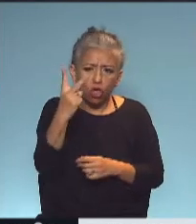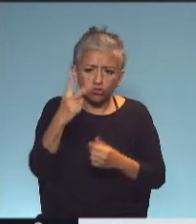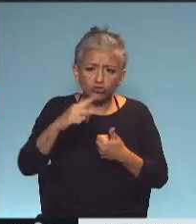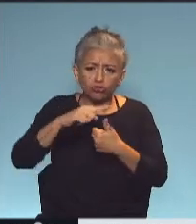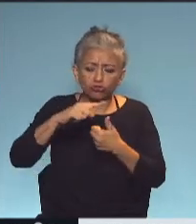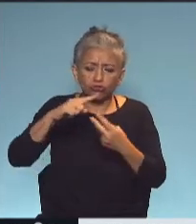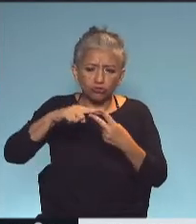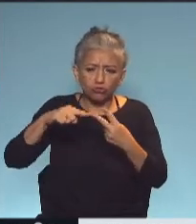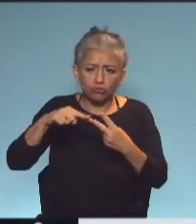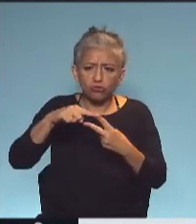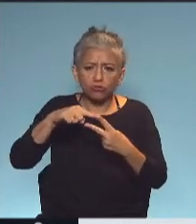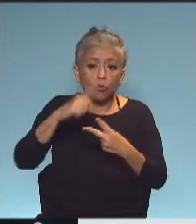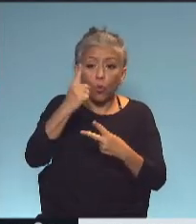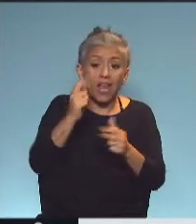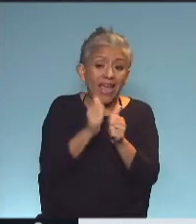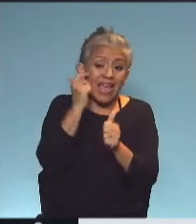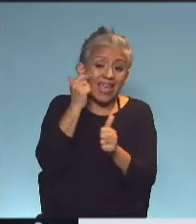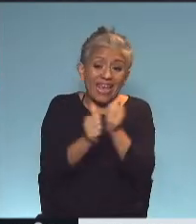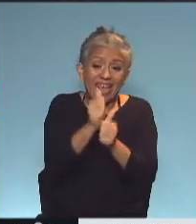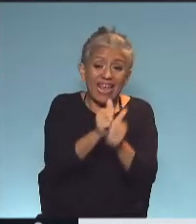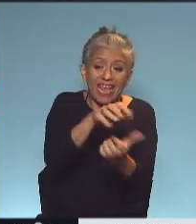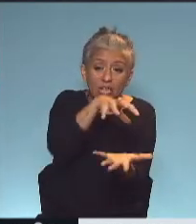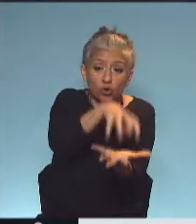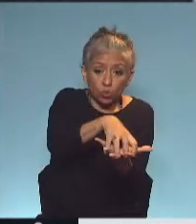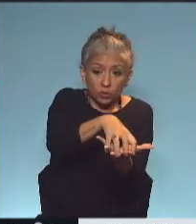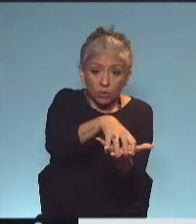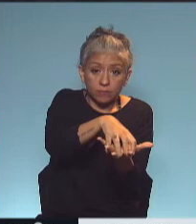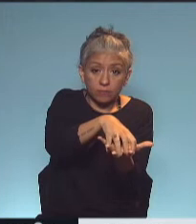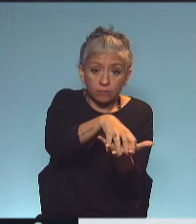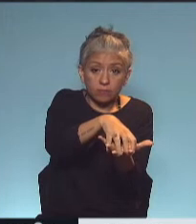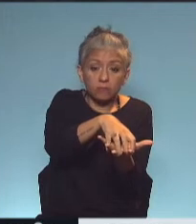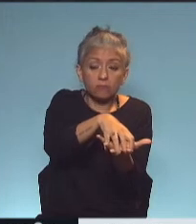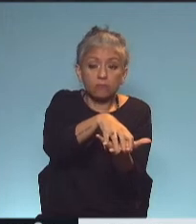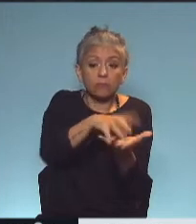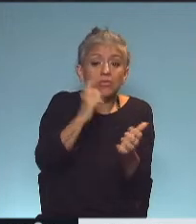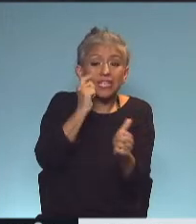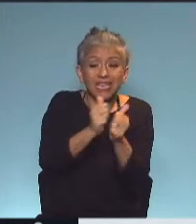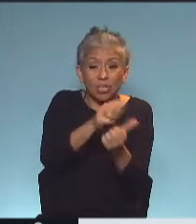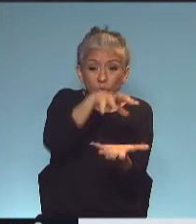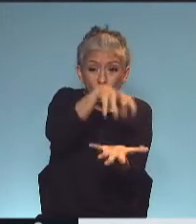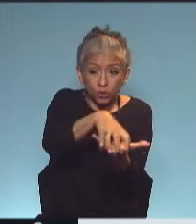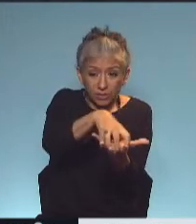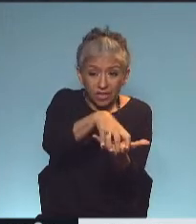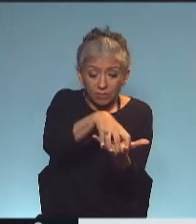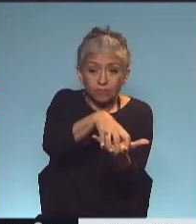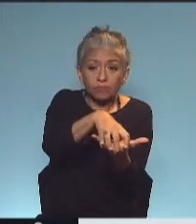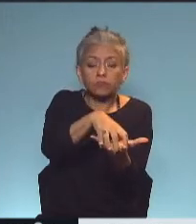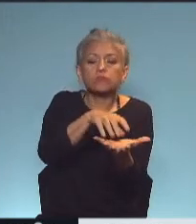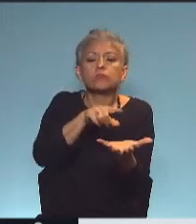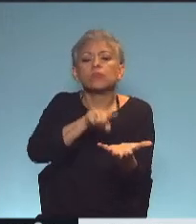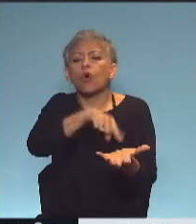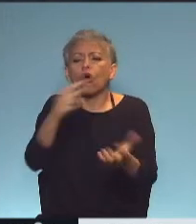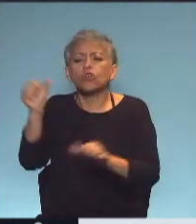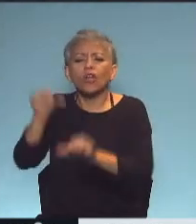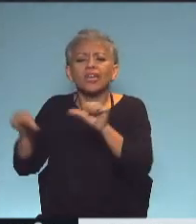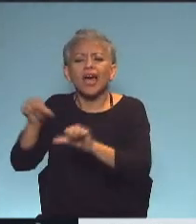que es cívicamente industrial, una especie en especie. Y por otro lado, el Laboratorio de